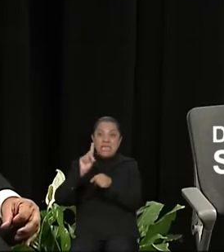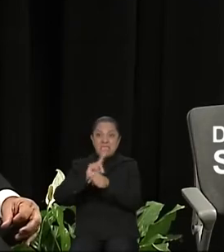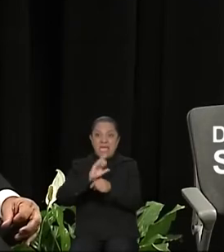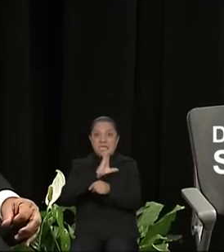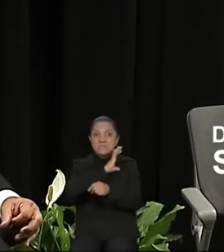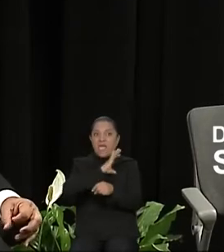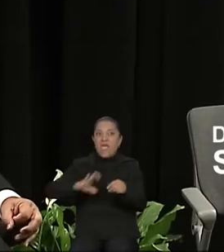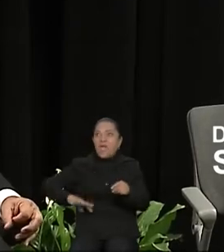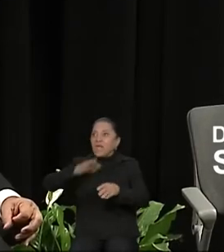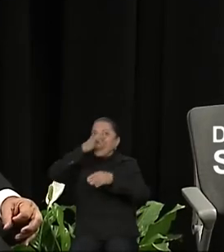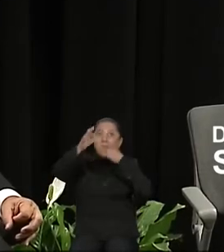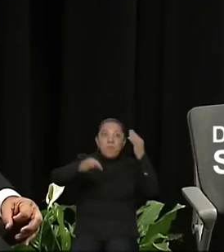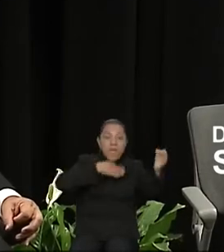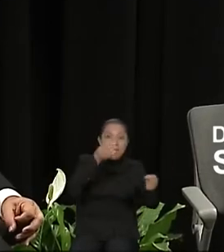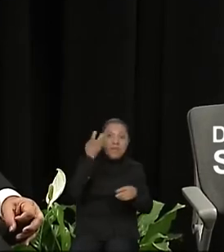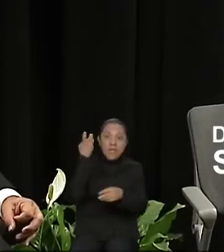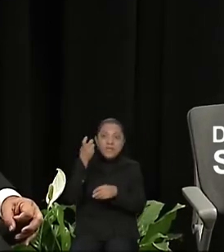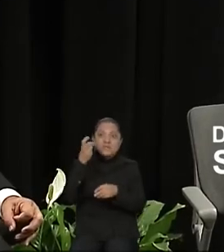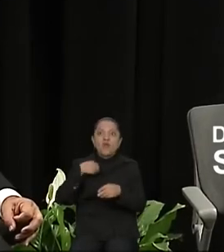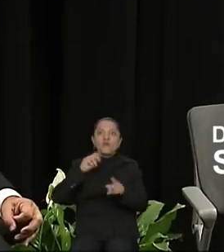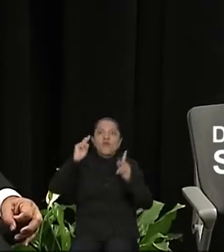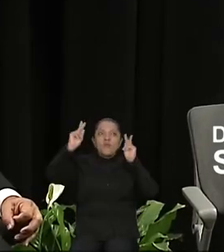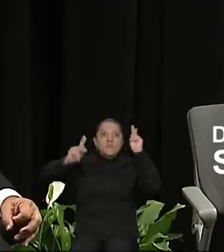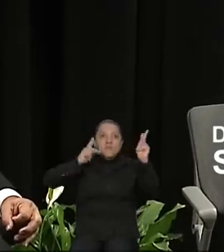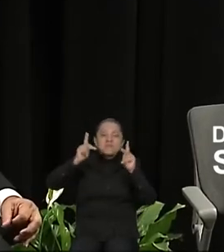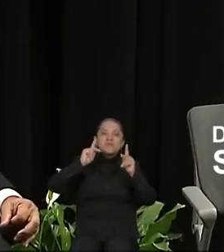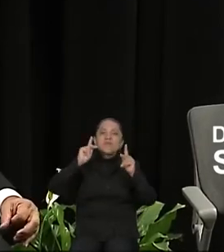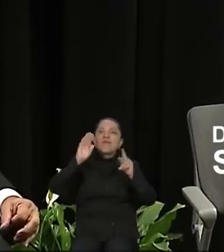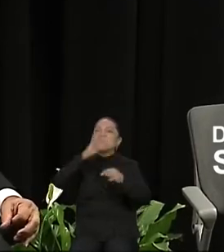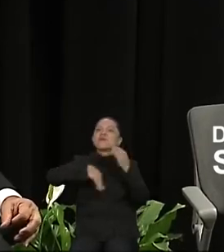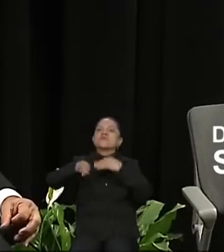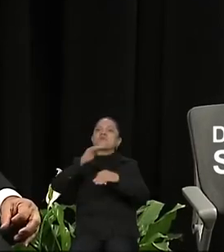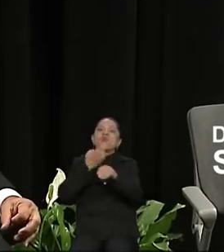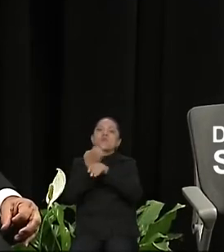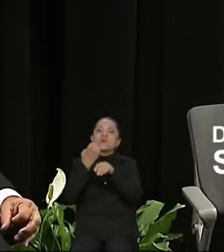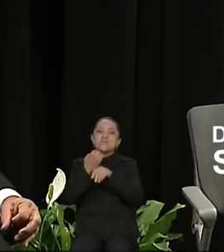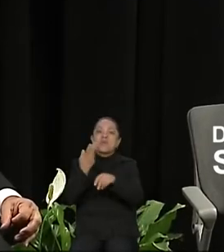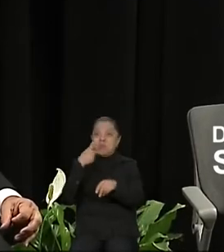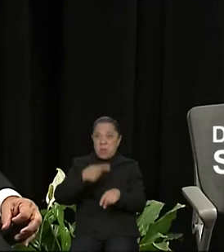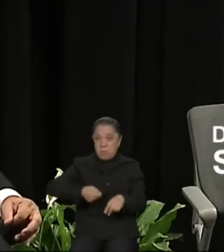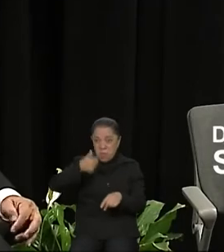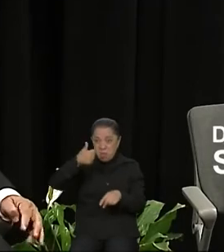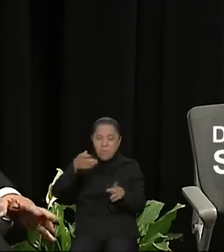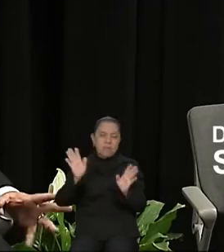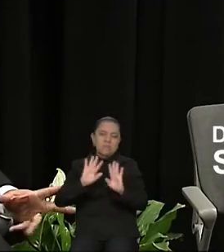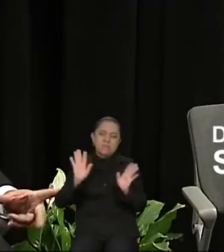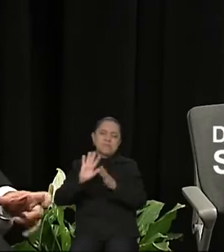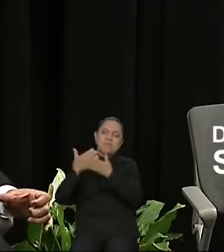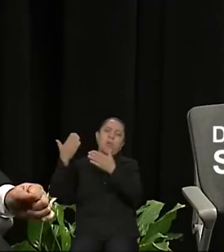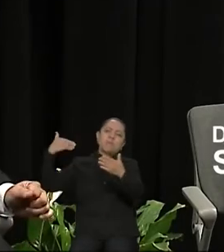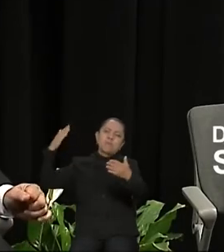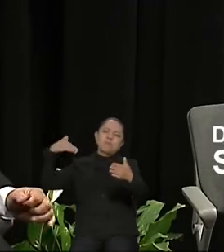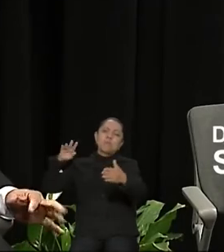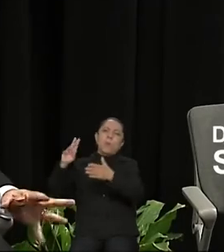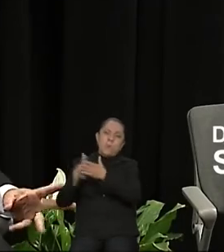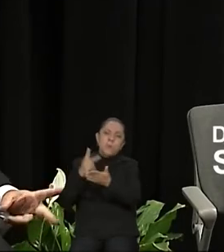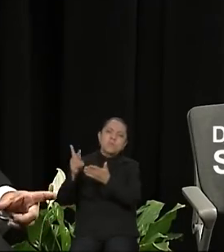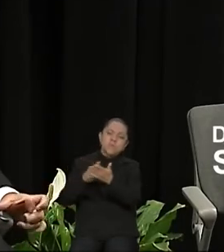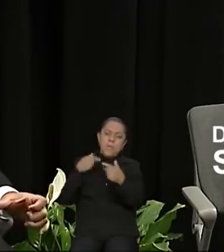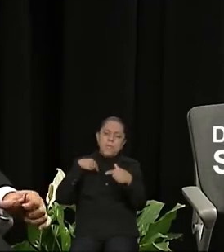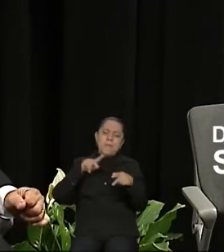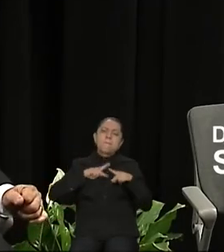todo el Estado, pero quiero decirles una cosa, no es la primera vez que lo recorro, lo he recorrido en muchas partes de mi vida profesional